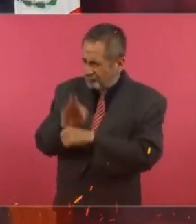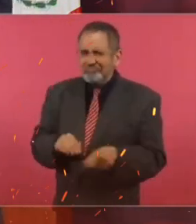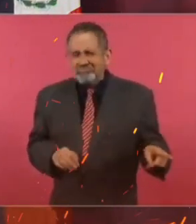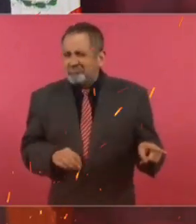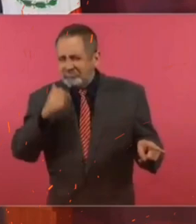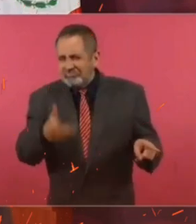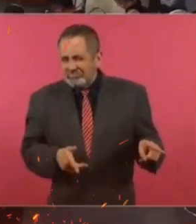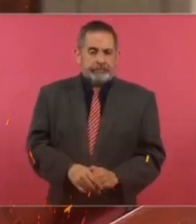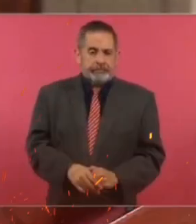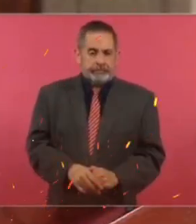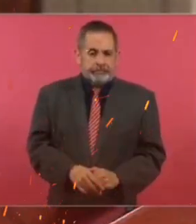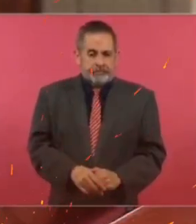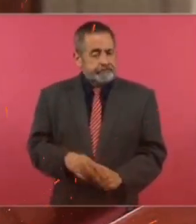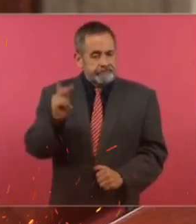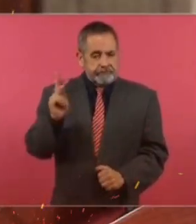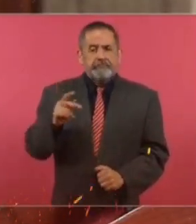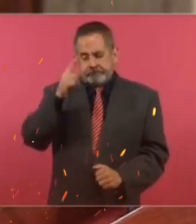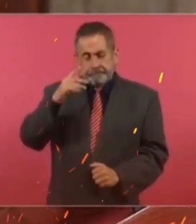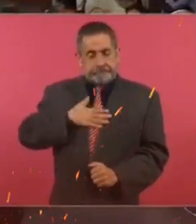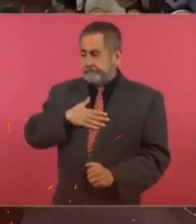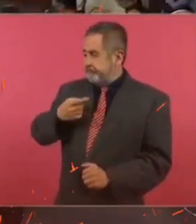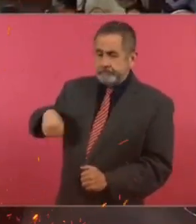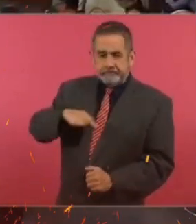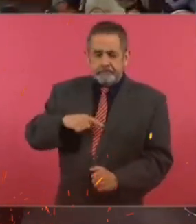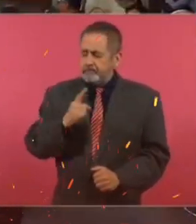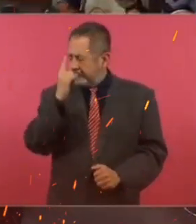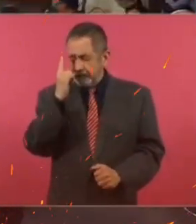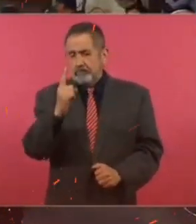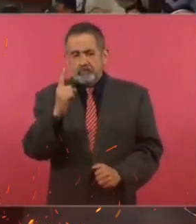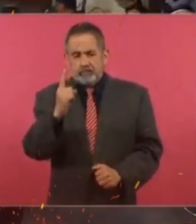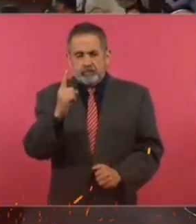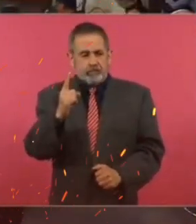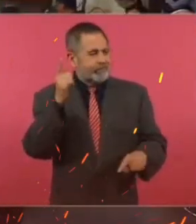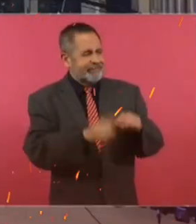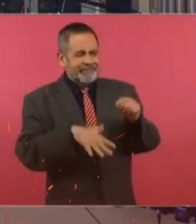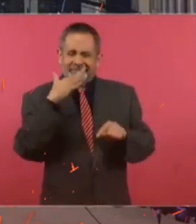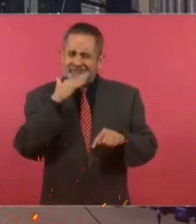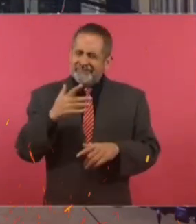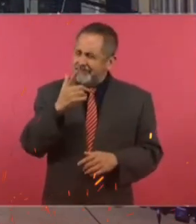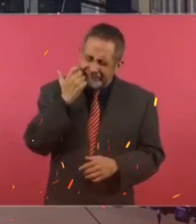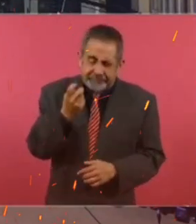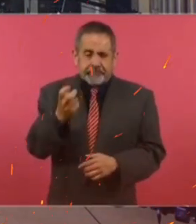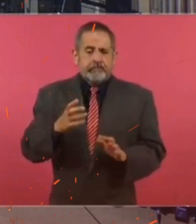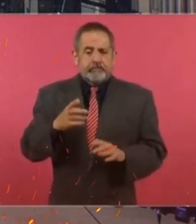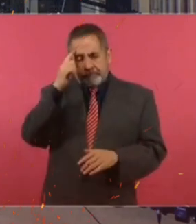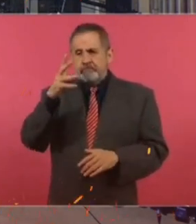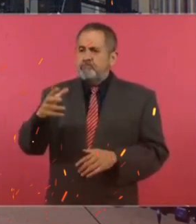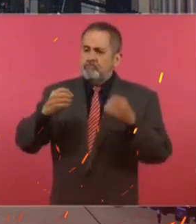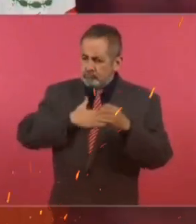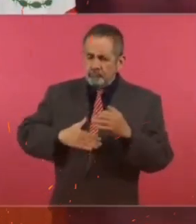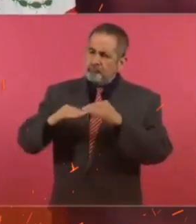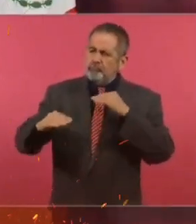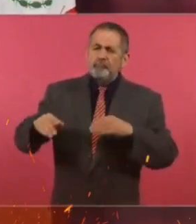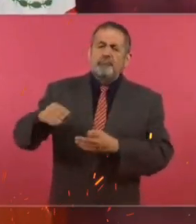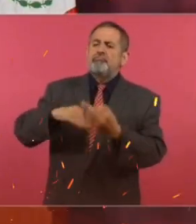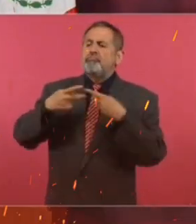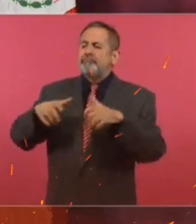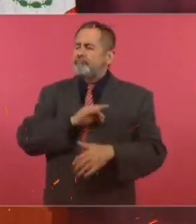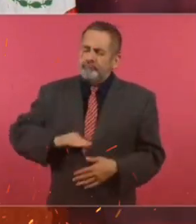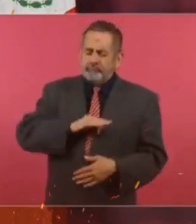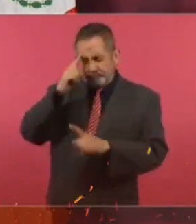importa, mucho menos la justicia. Sin embargo, para nosotros el fin principal es desterrar la corrupción y conseguir la justicia, la felicidad del pueblo.